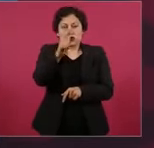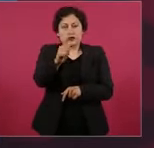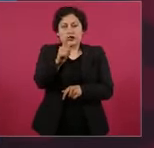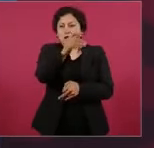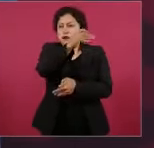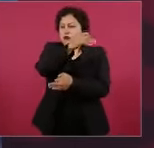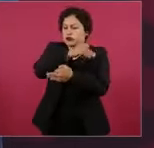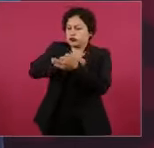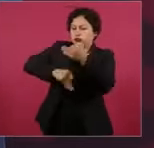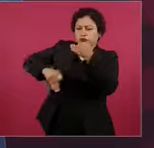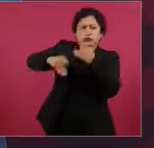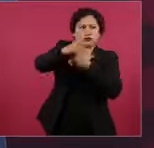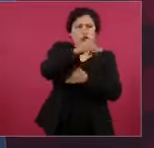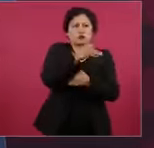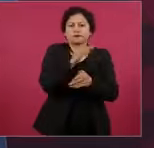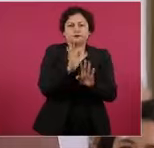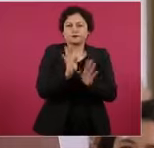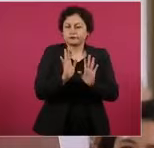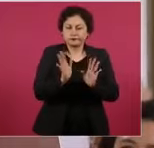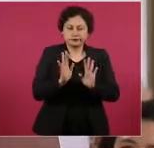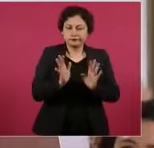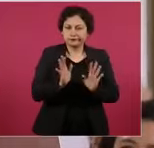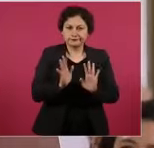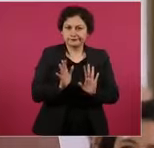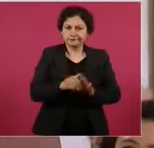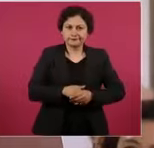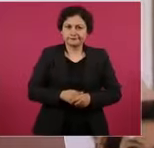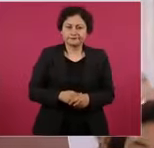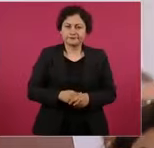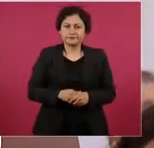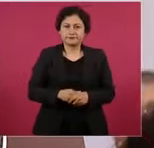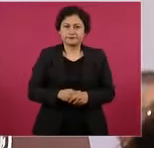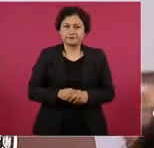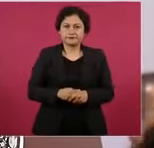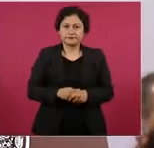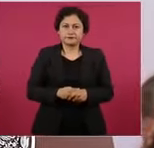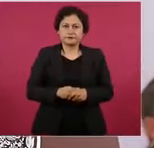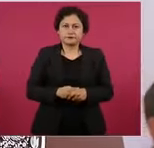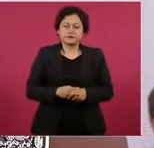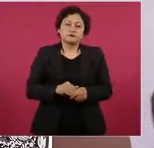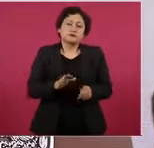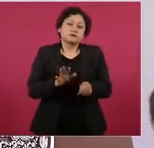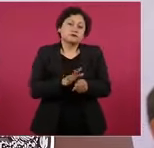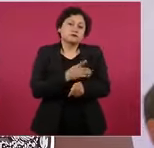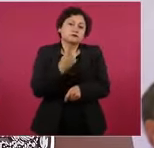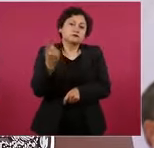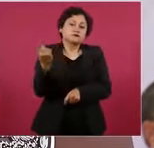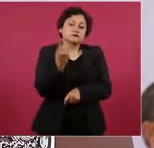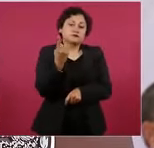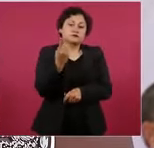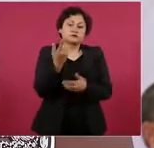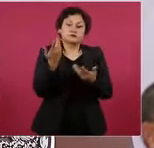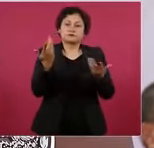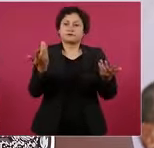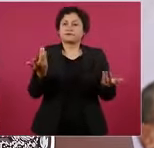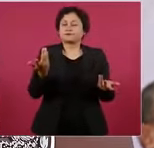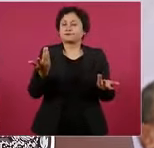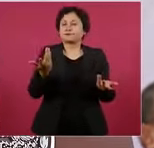aceptaría, sería